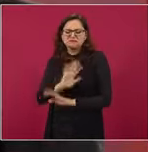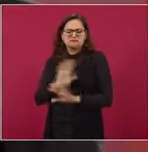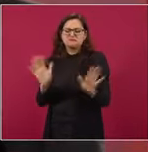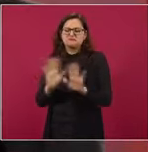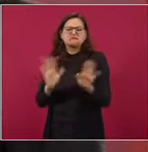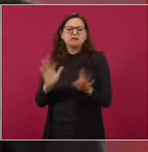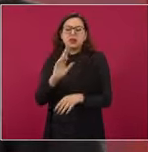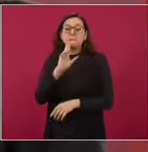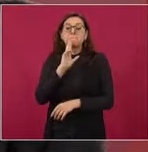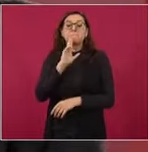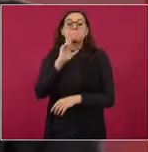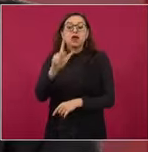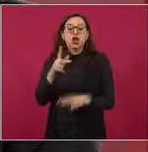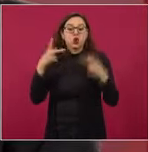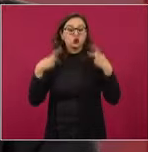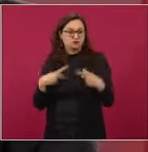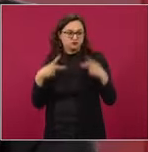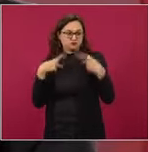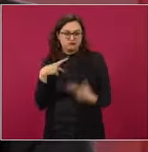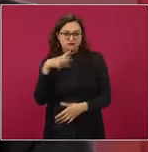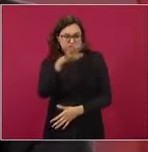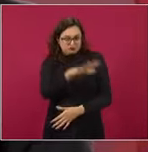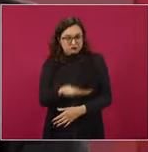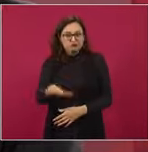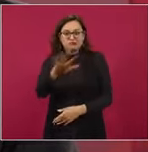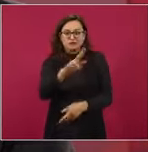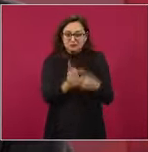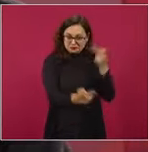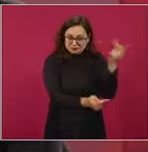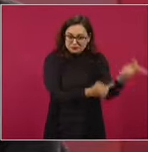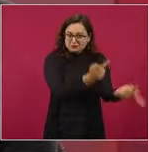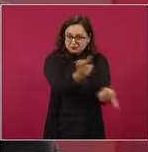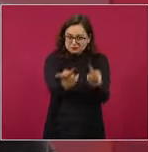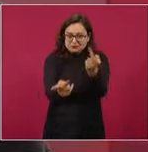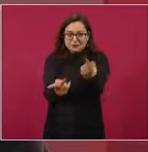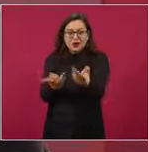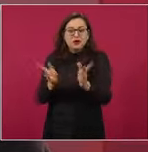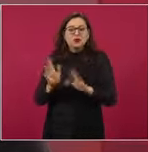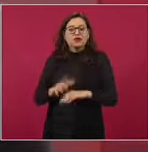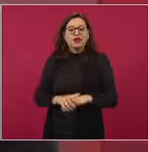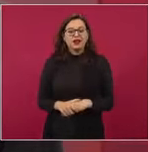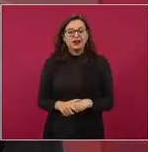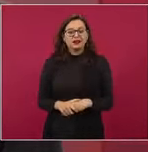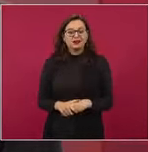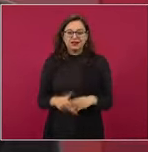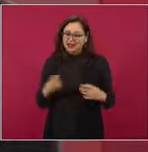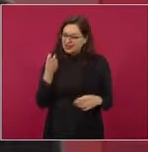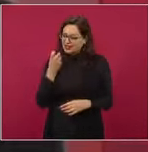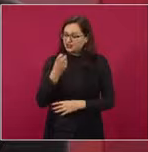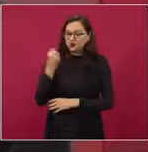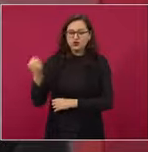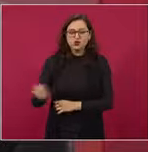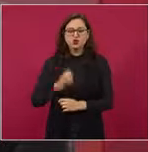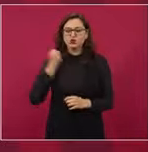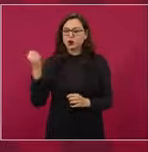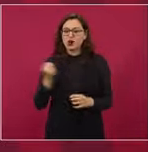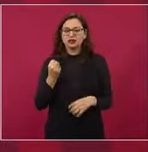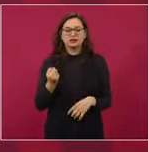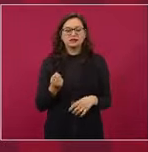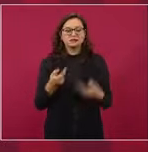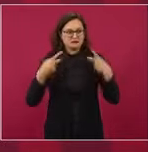Afortunadamente en eso se ha avanzado en la técnica de las encuestas y no fallan.